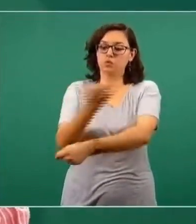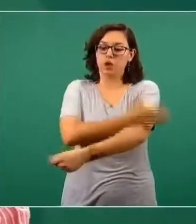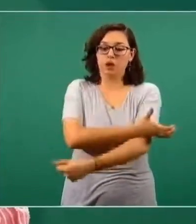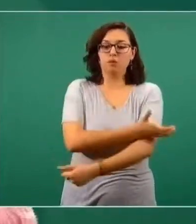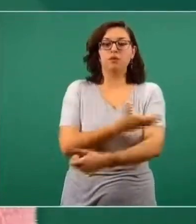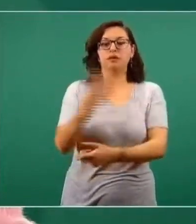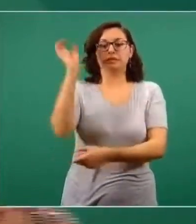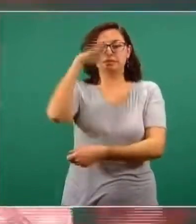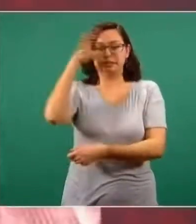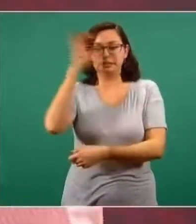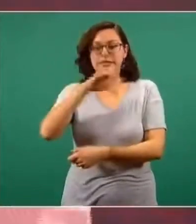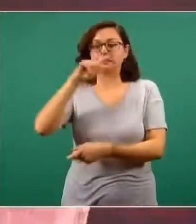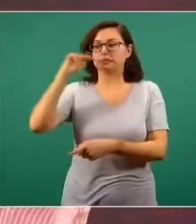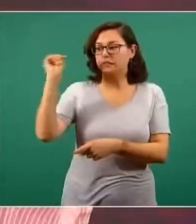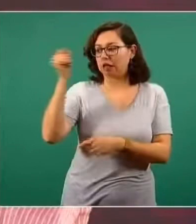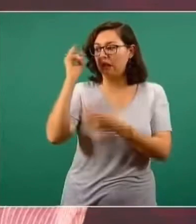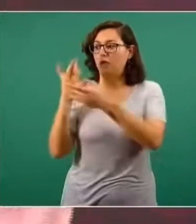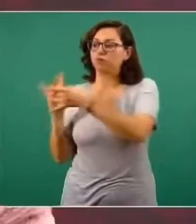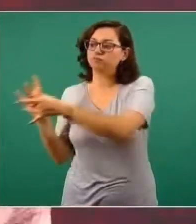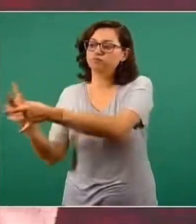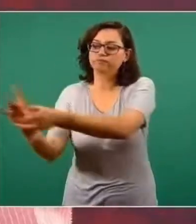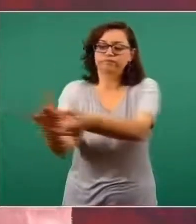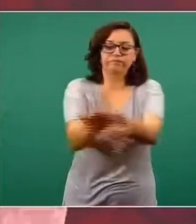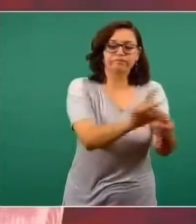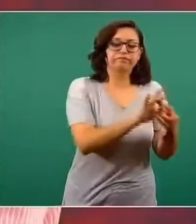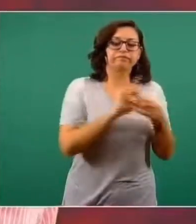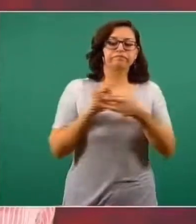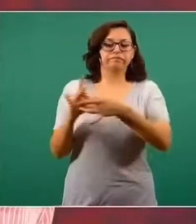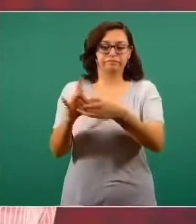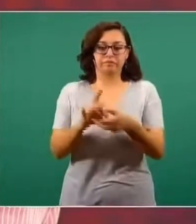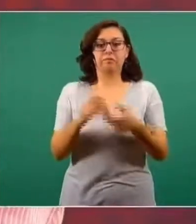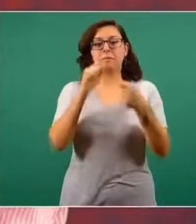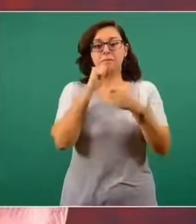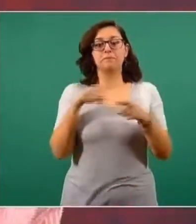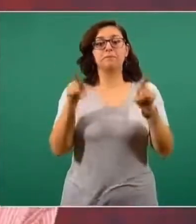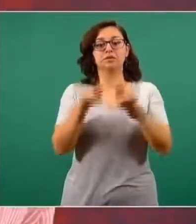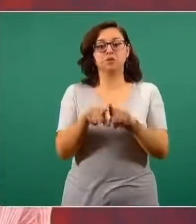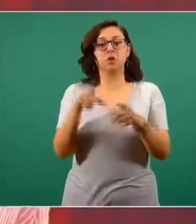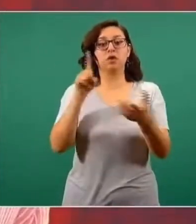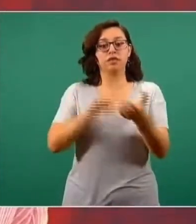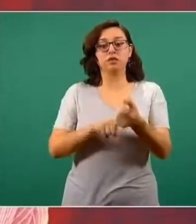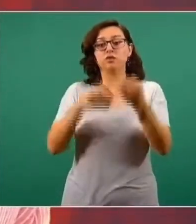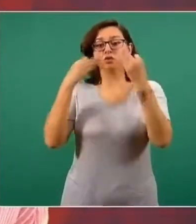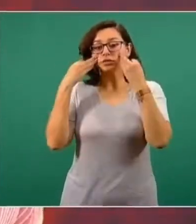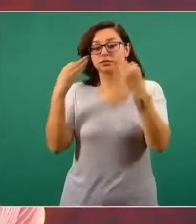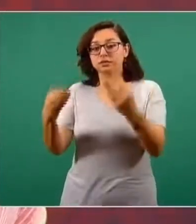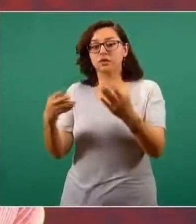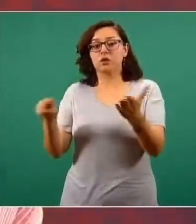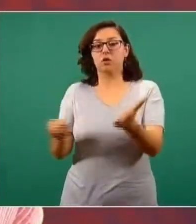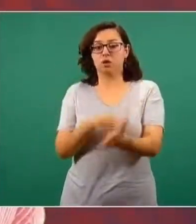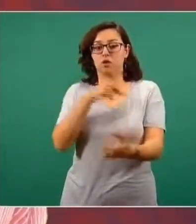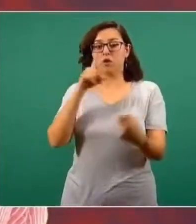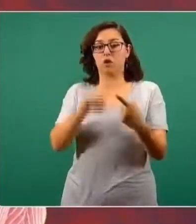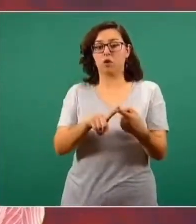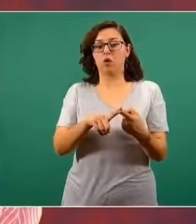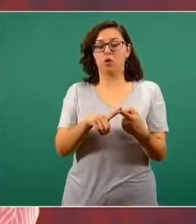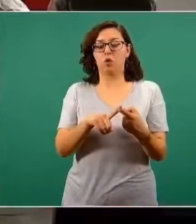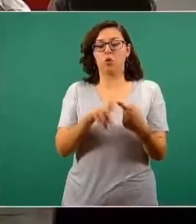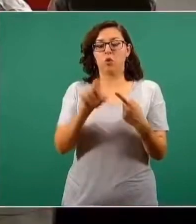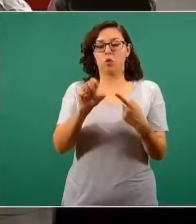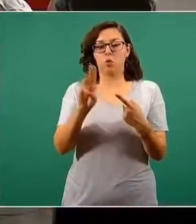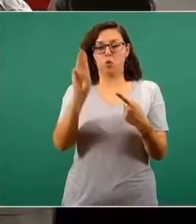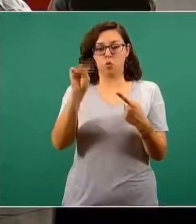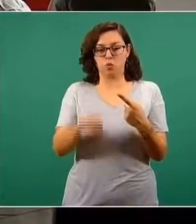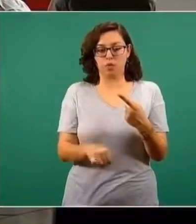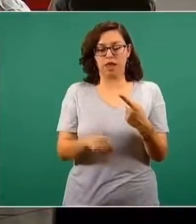tecnológico, de vinculación. En el convenio participaron también como testigos en la firma del convenio el rector de la Universidad Nacional